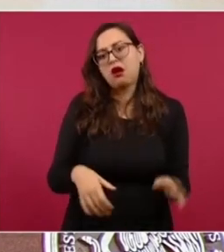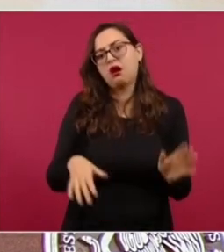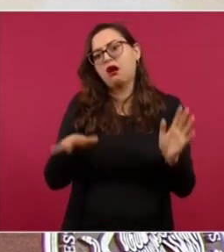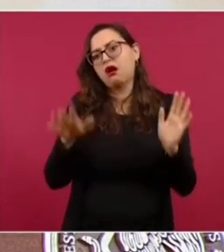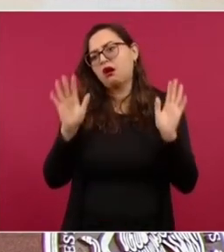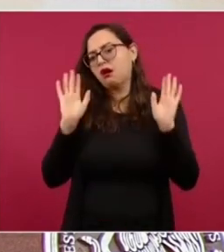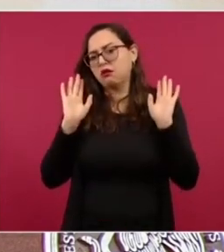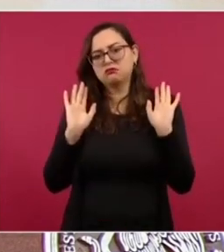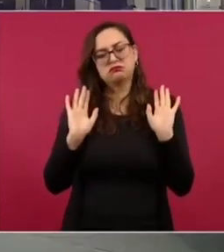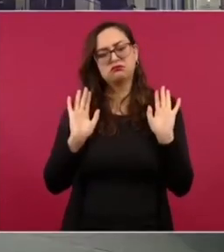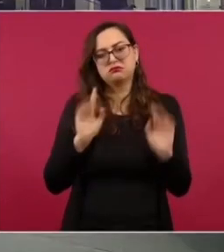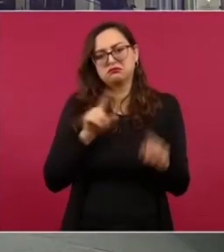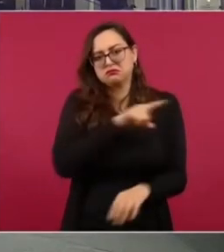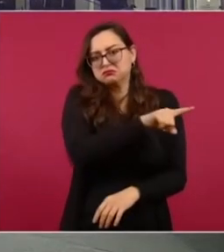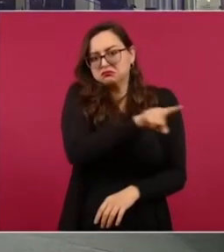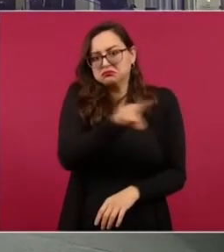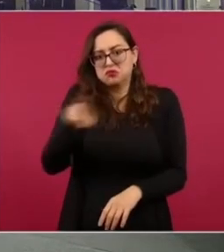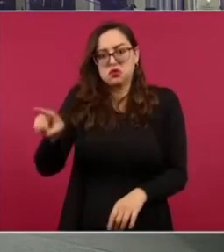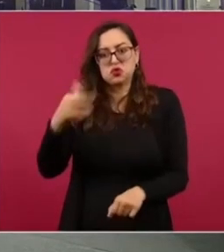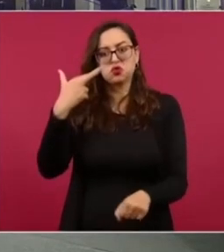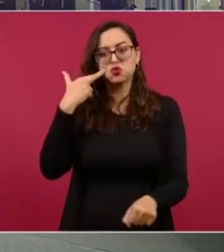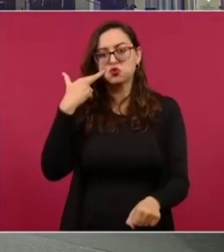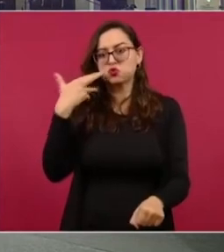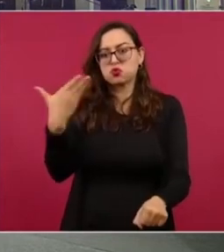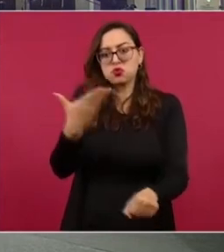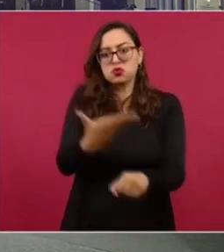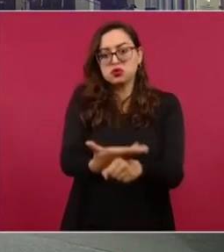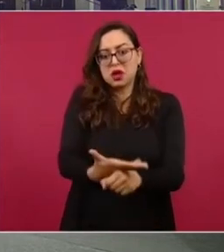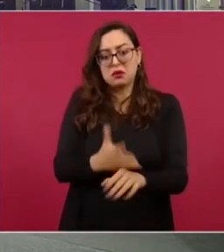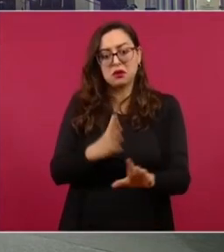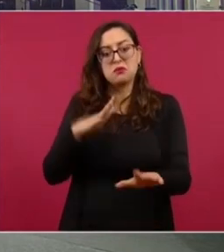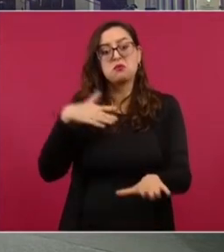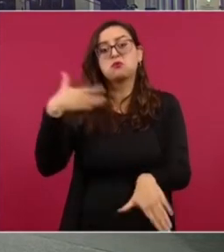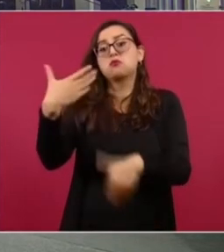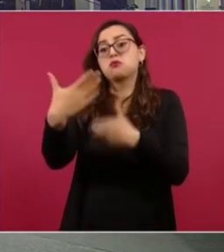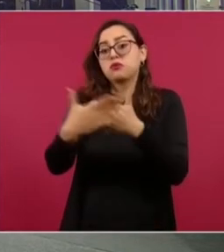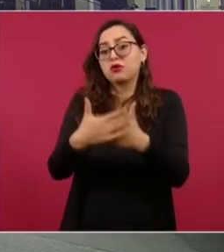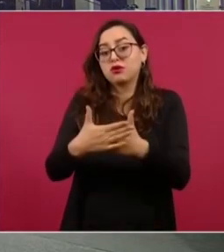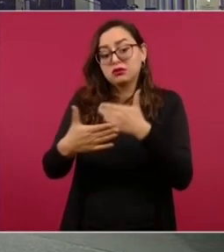va a asumir su responsabilidad